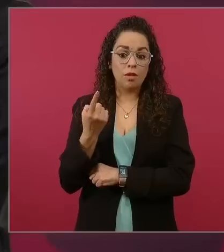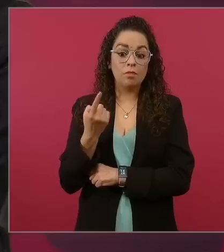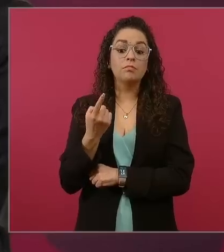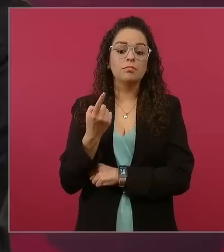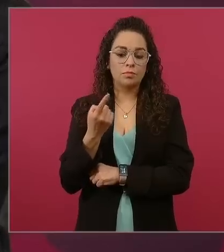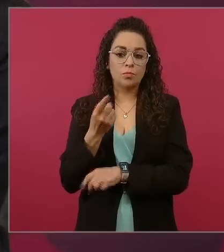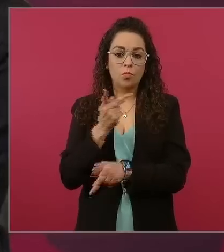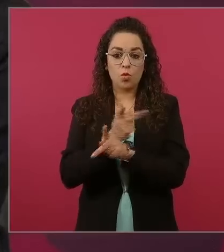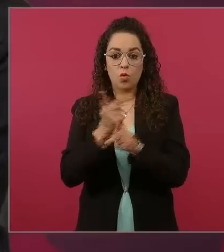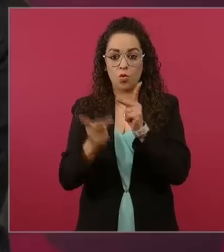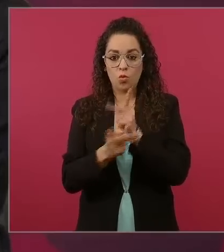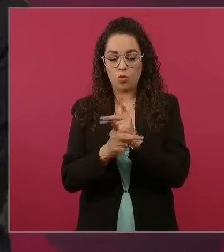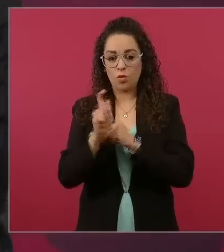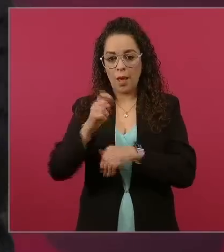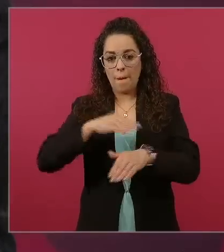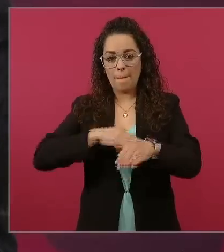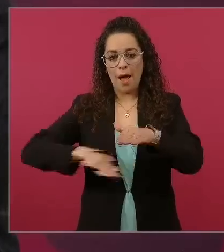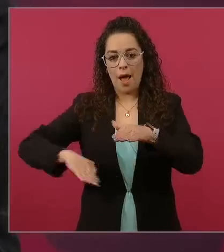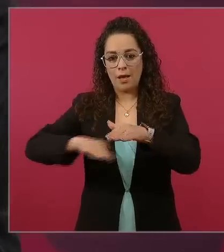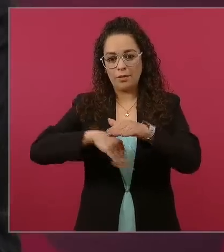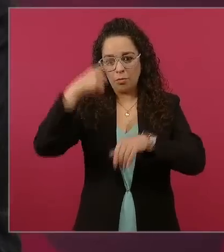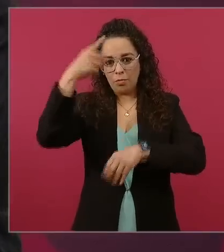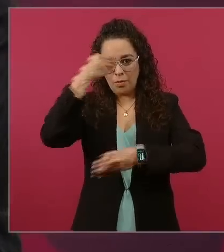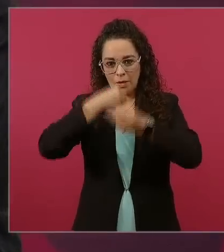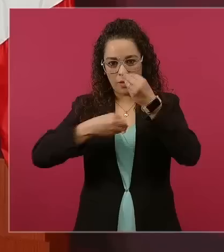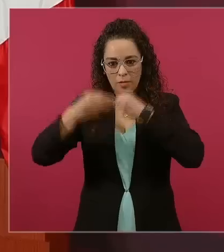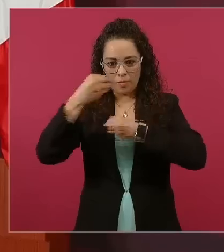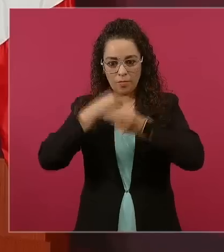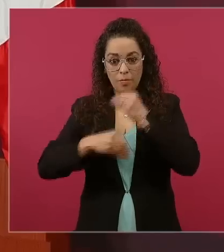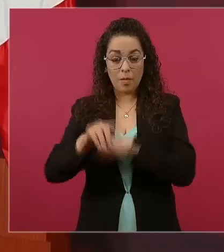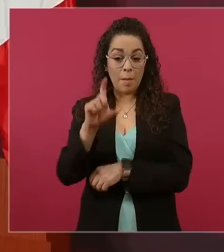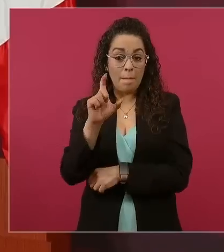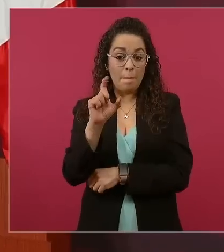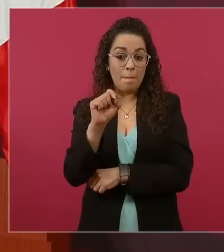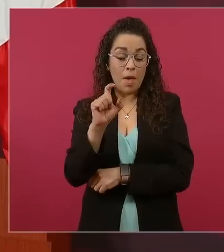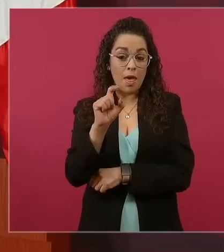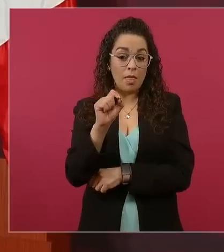de consumo